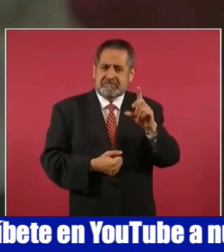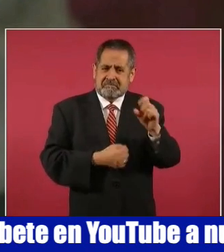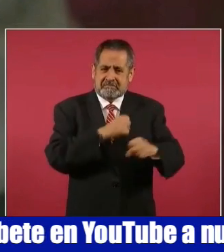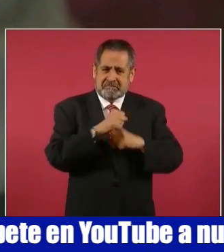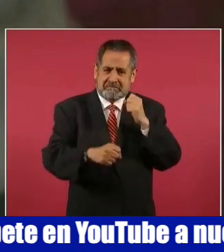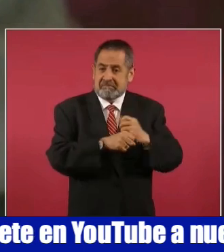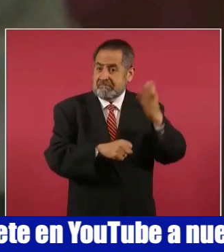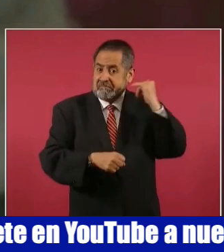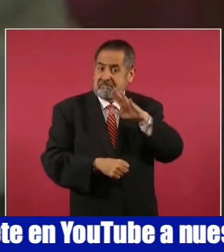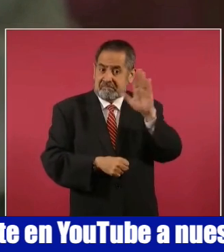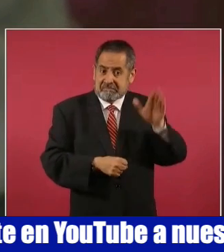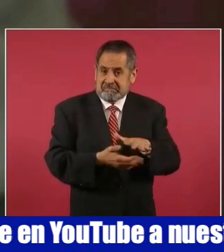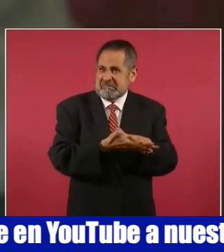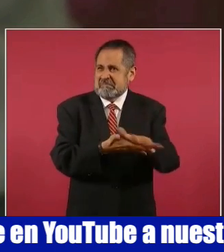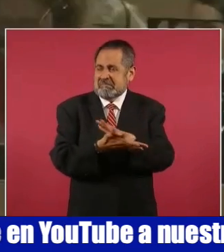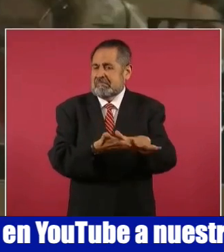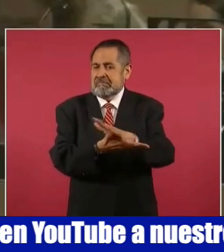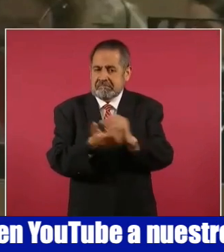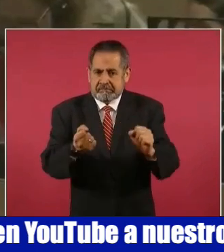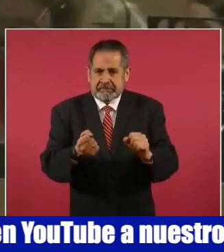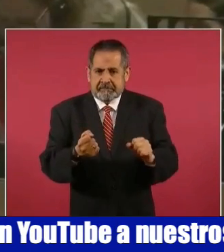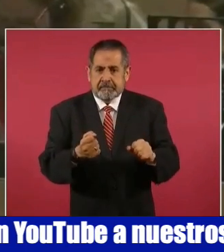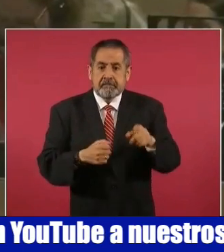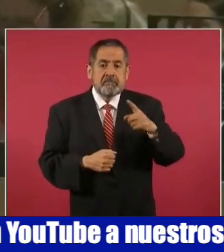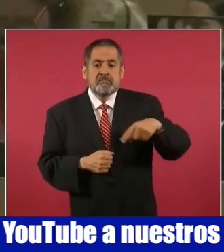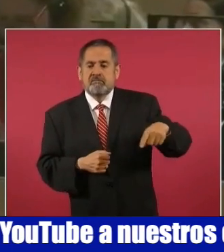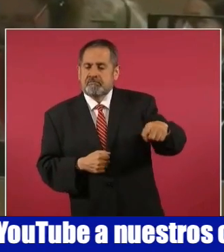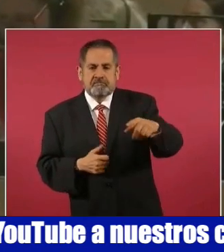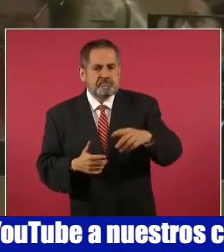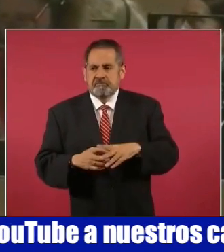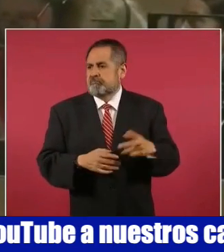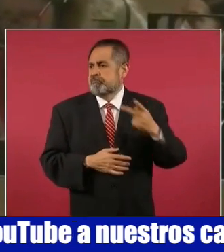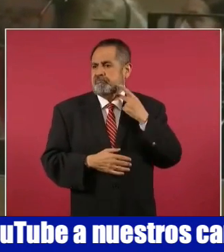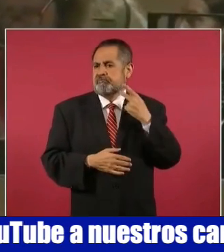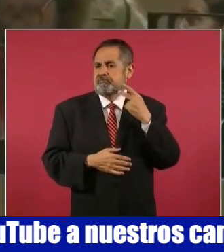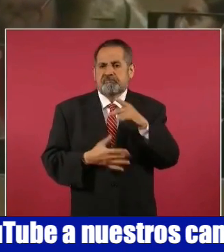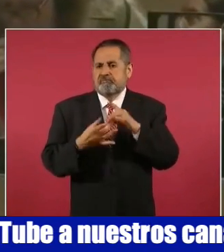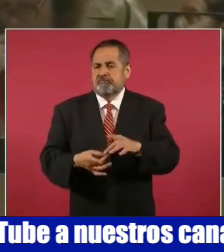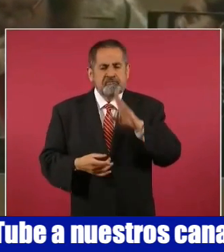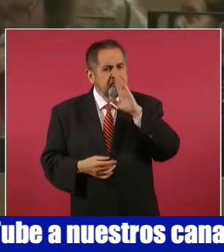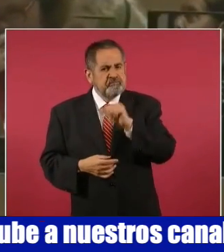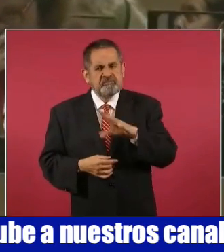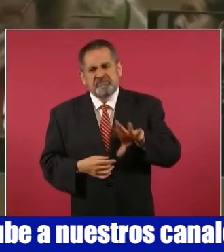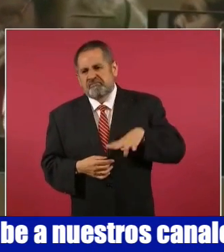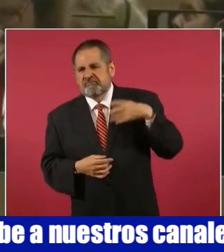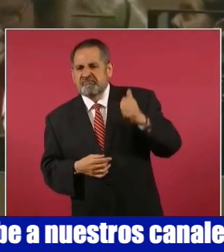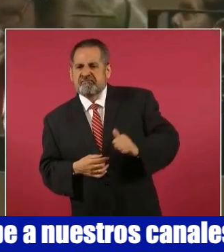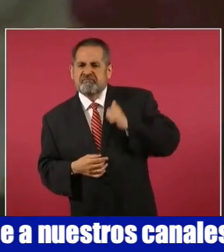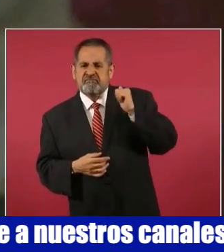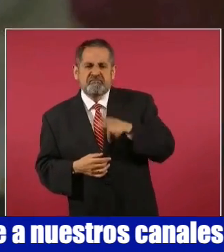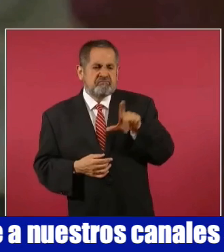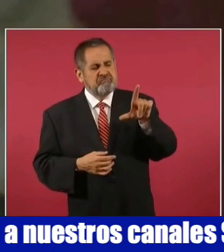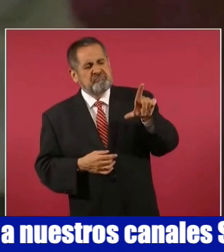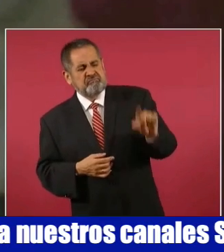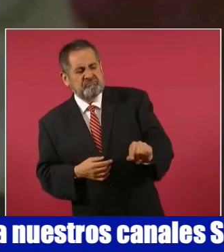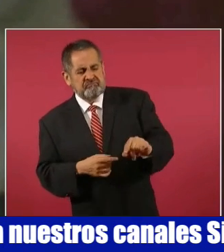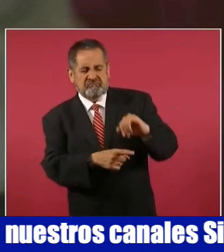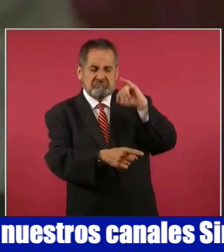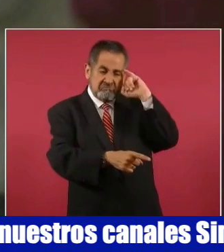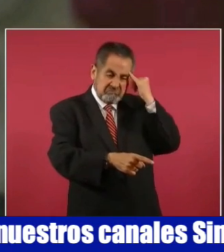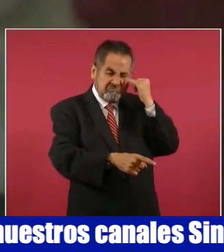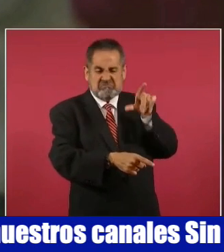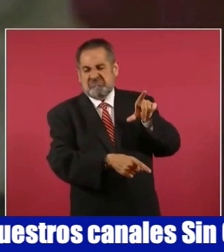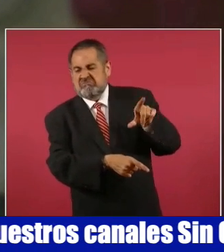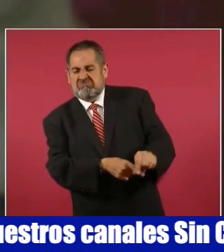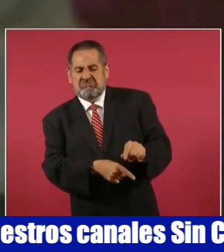es evidencia de esa arbitraria política pública de reducir al indio a un ser